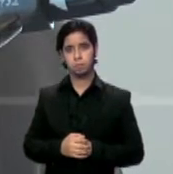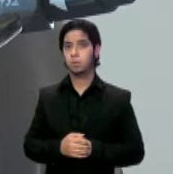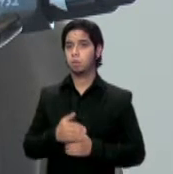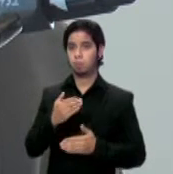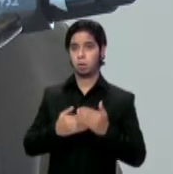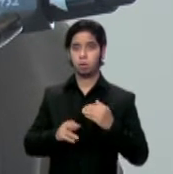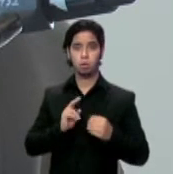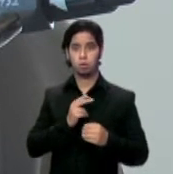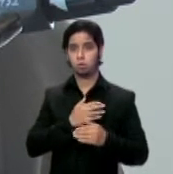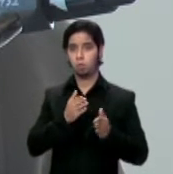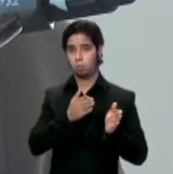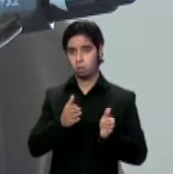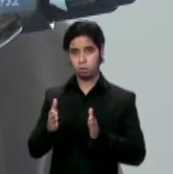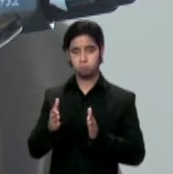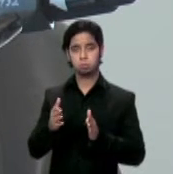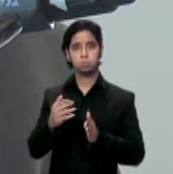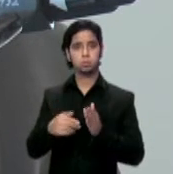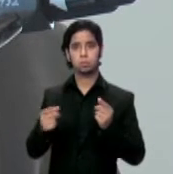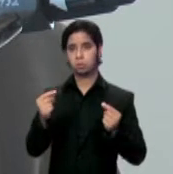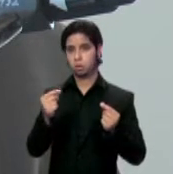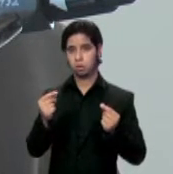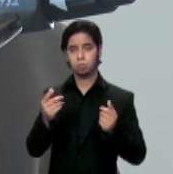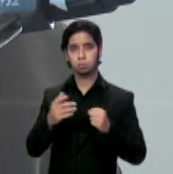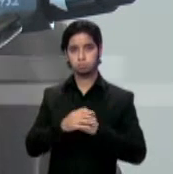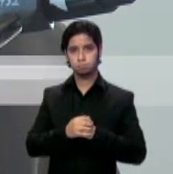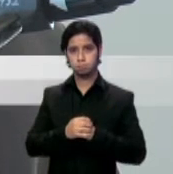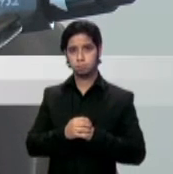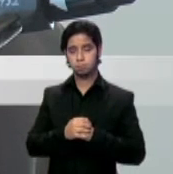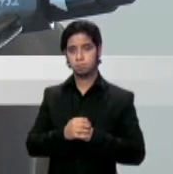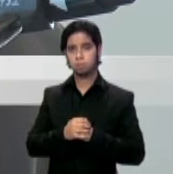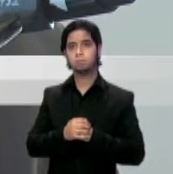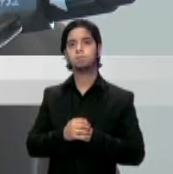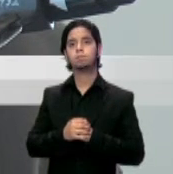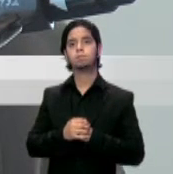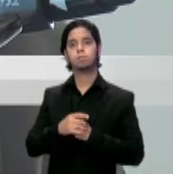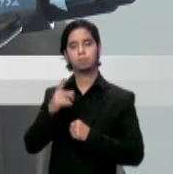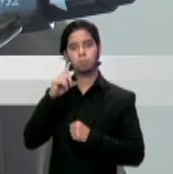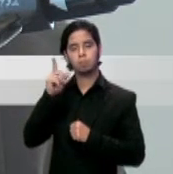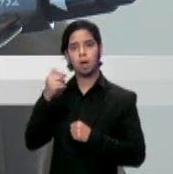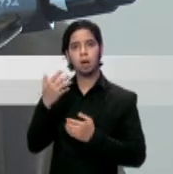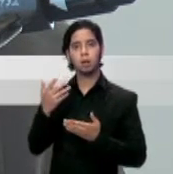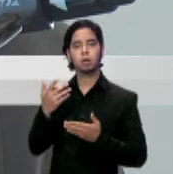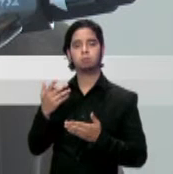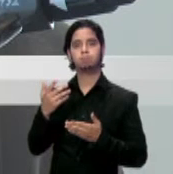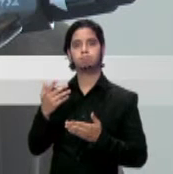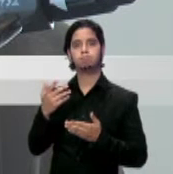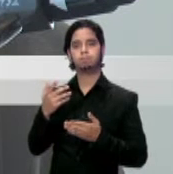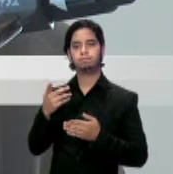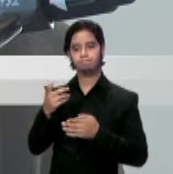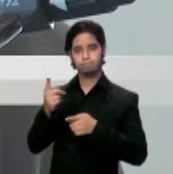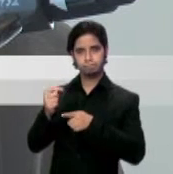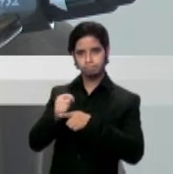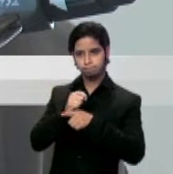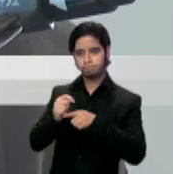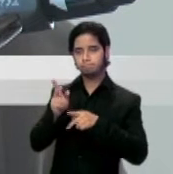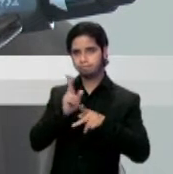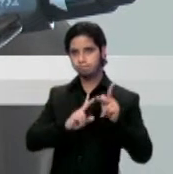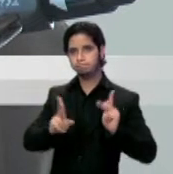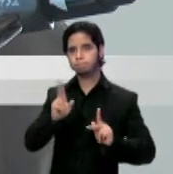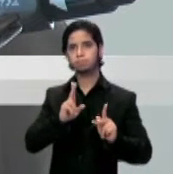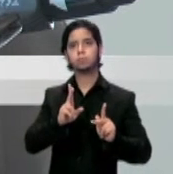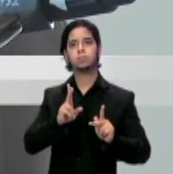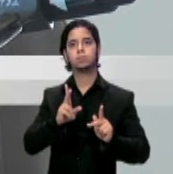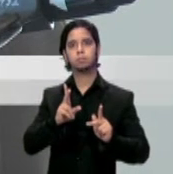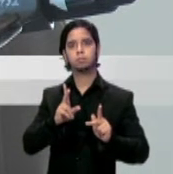estratégico, contratamos a la Medical Tourism Association para el proceso de capacitaciones y certificaciones a